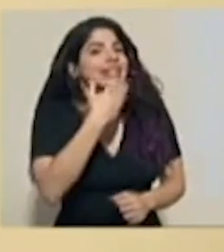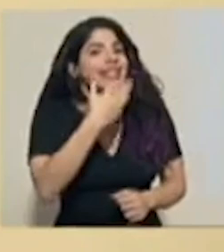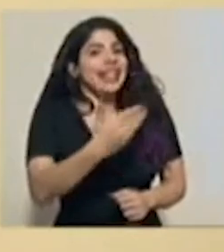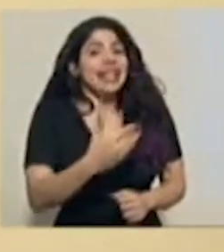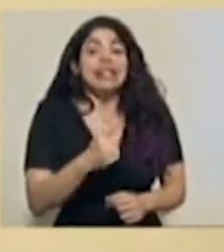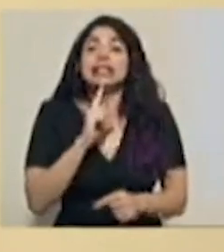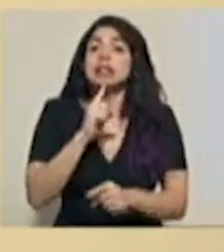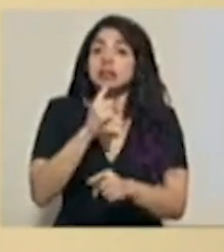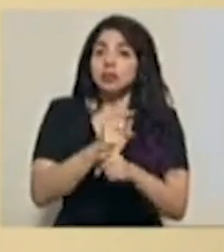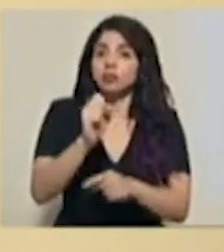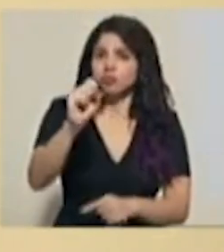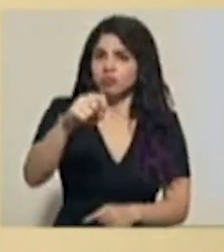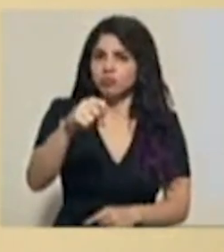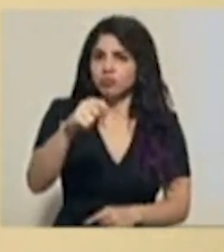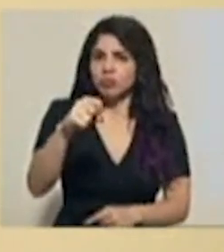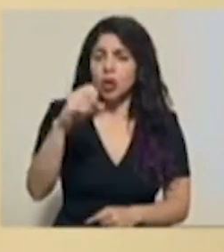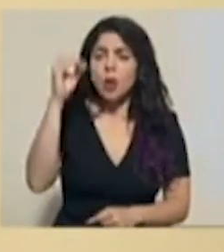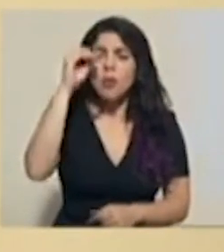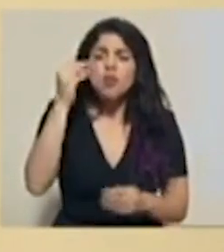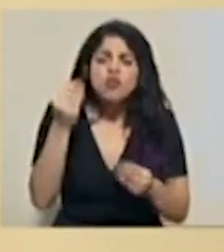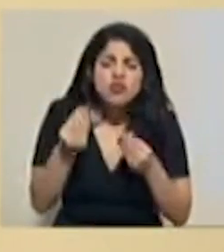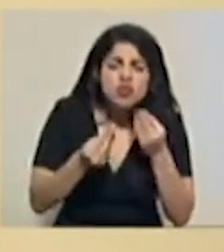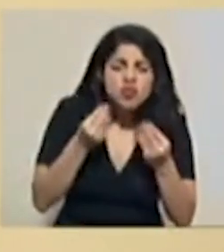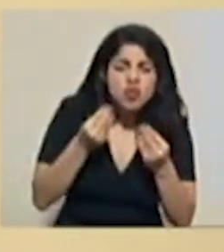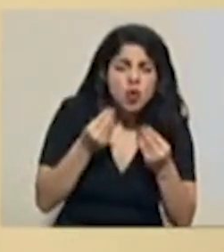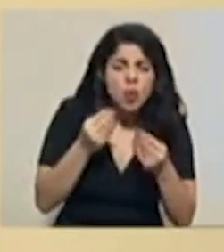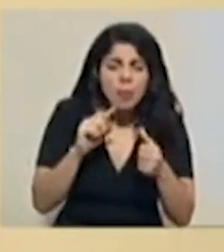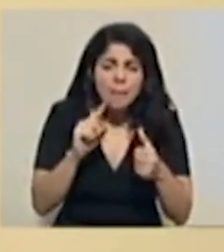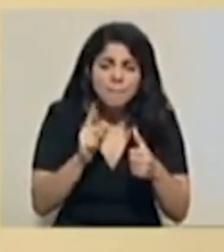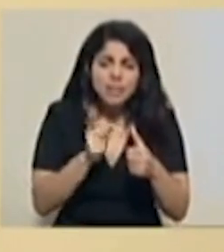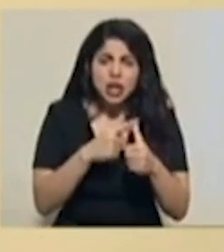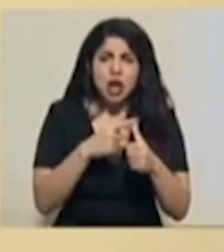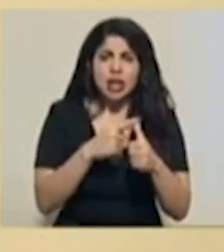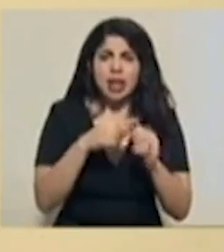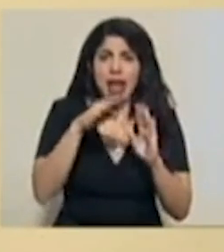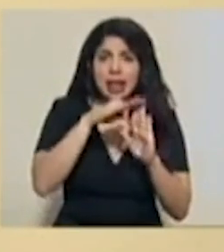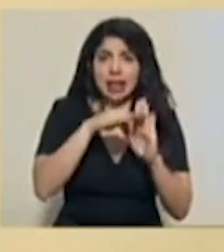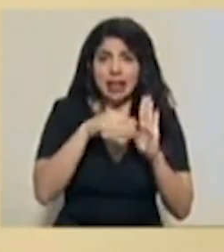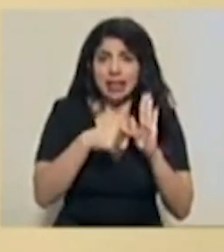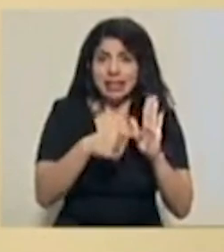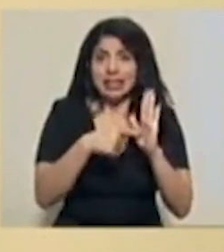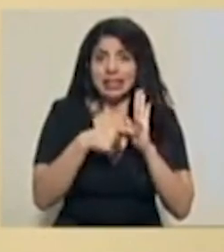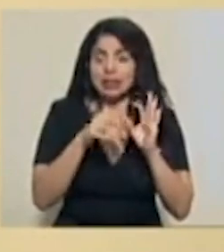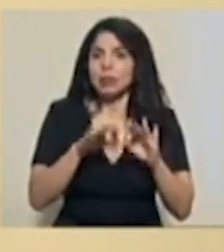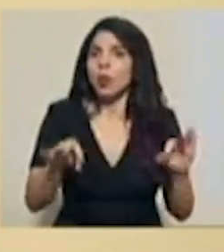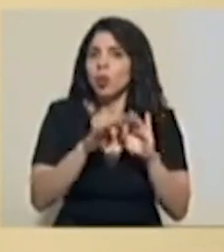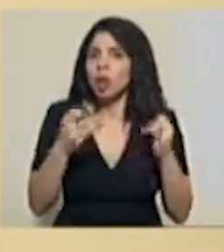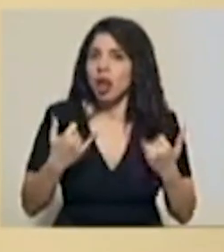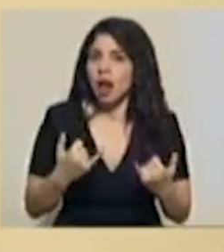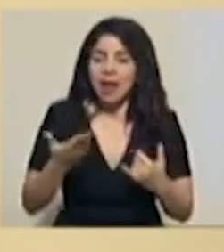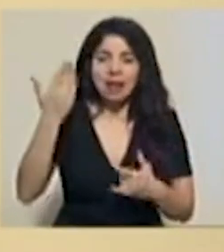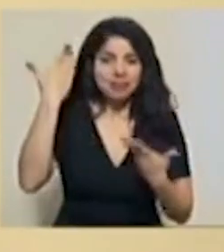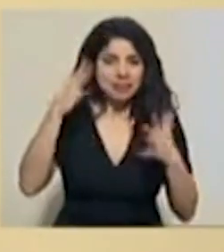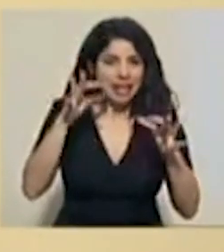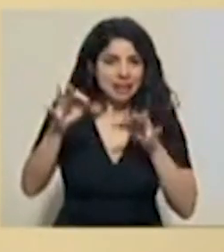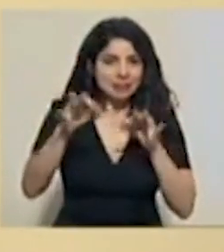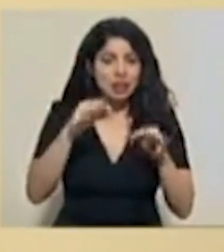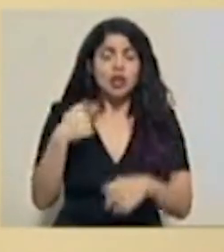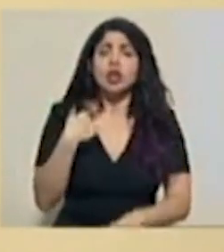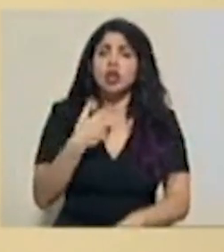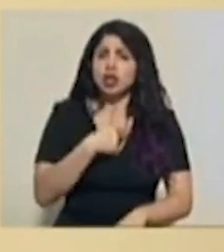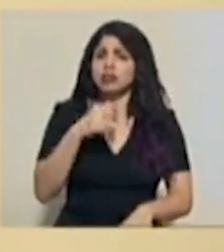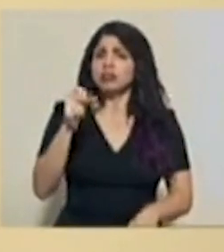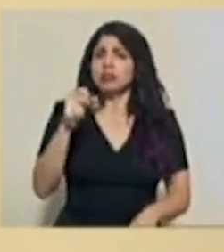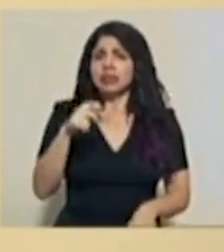Efectivamente, los criterios de priorización son muy importantes en esta etapa. Como lo hemos mencionado previamente, nosotros sí hemos